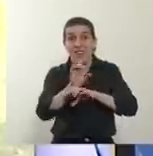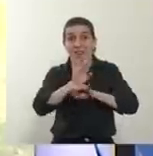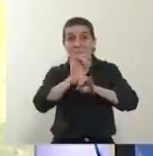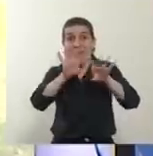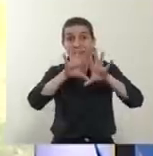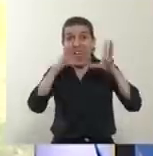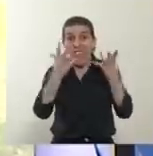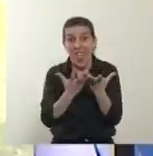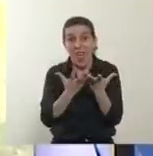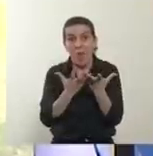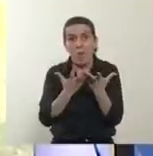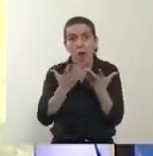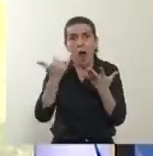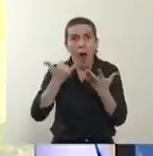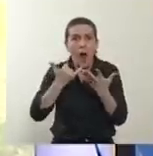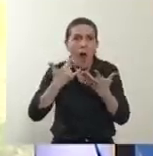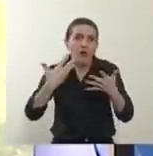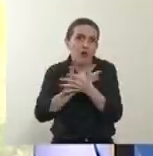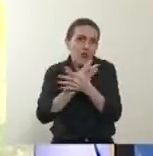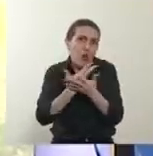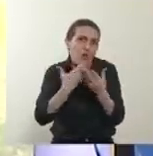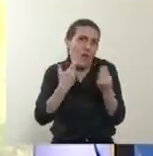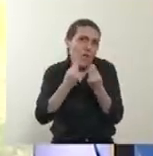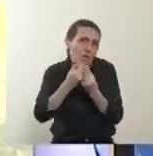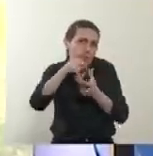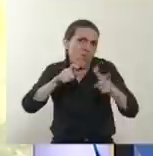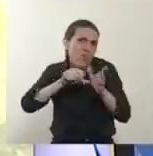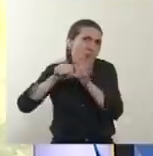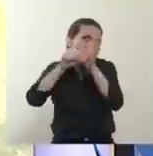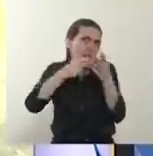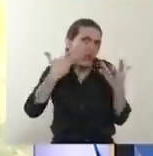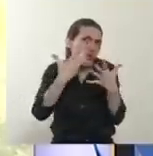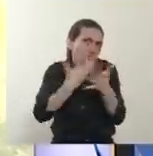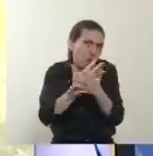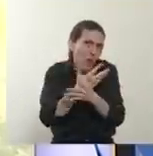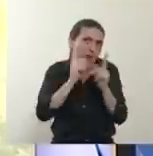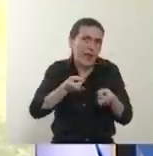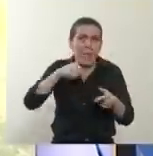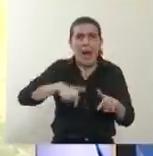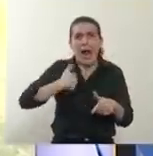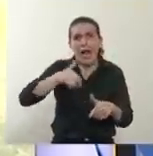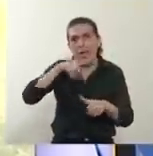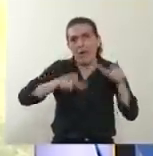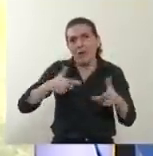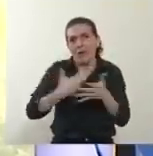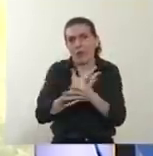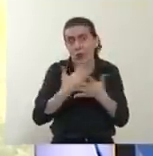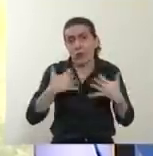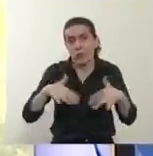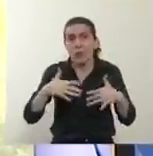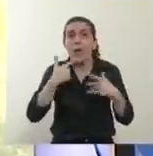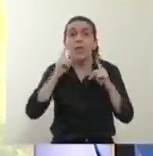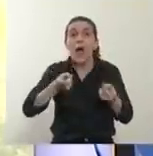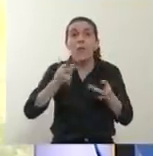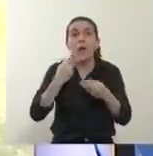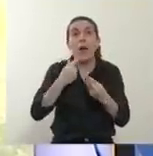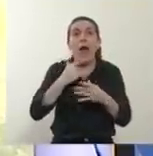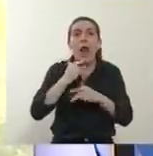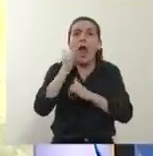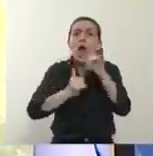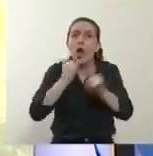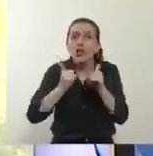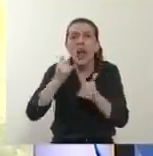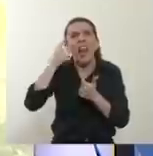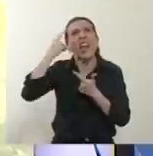está lastimando mucho al mundo y también lastima a la Argentina y para transmitirle nuestras ideas y nuestras